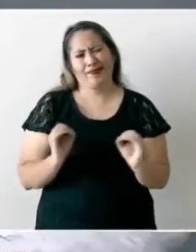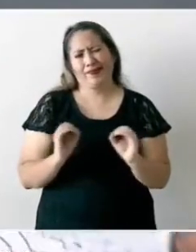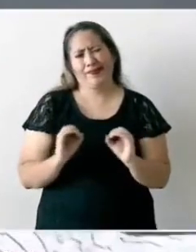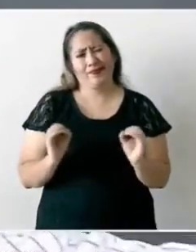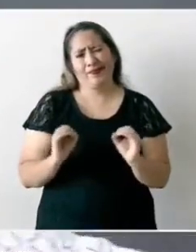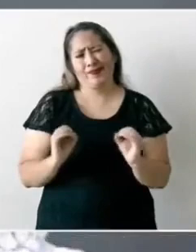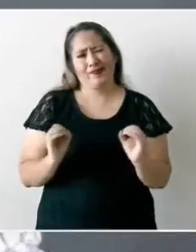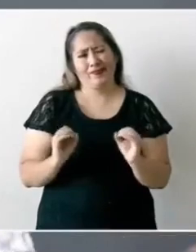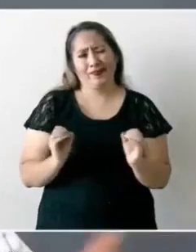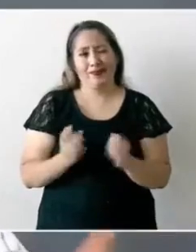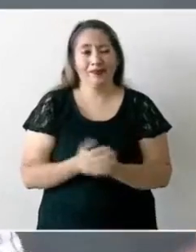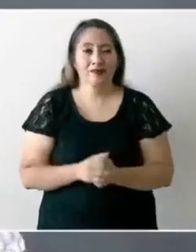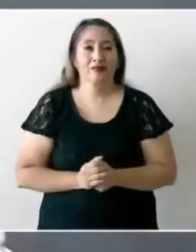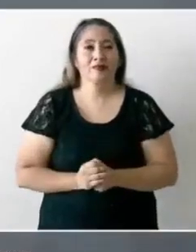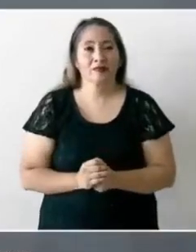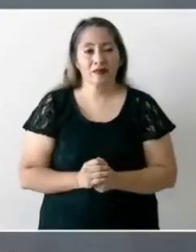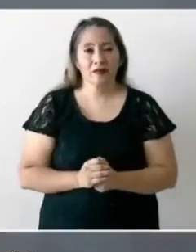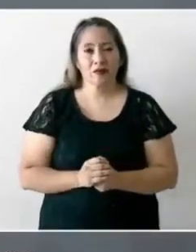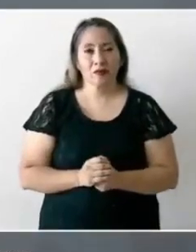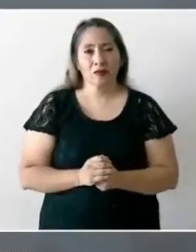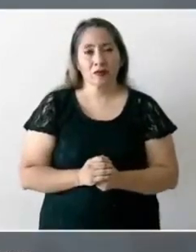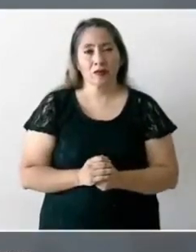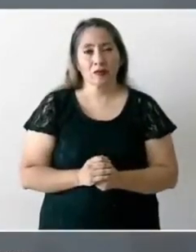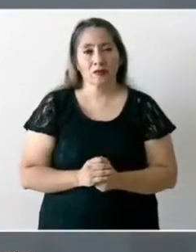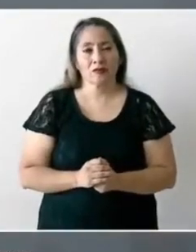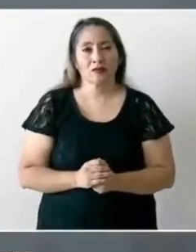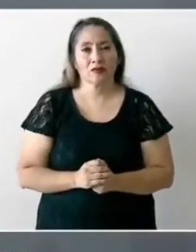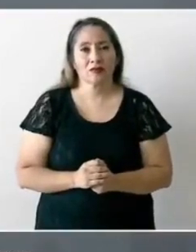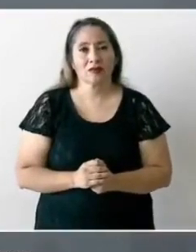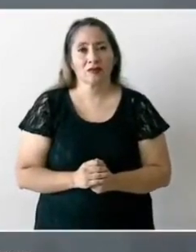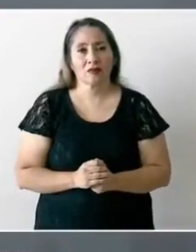Desgraciadamente el Poder Judicial está podrido.